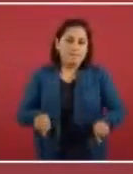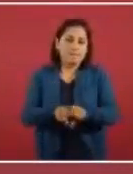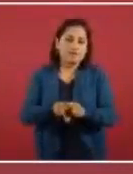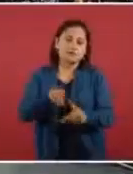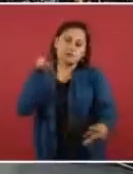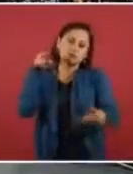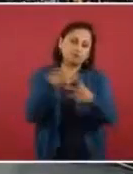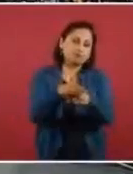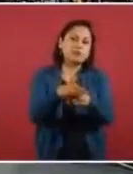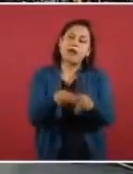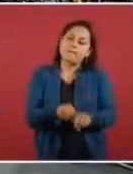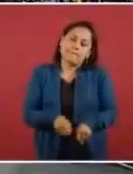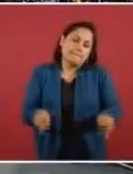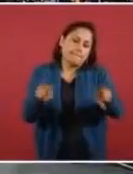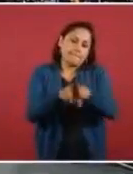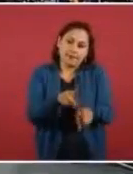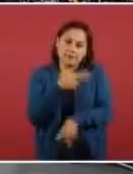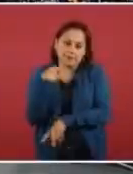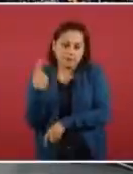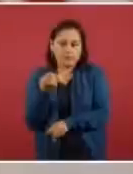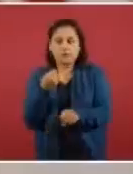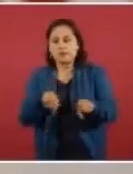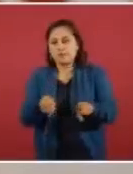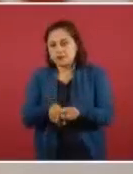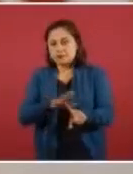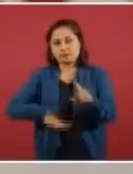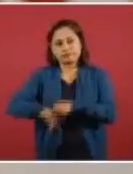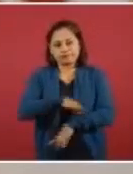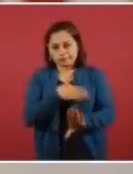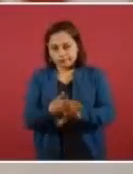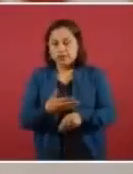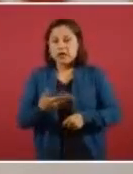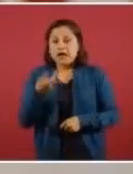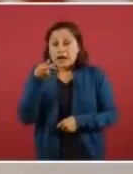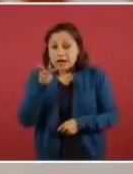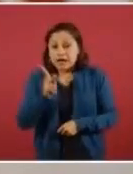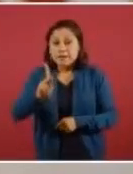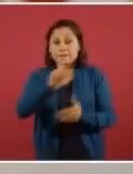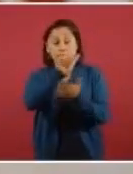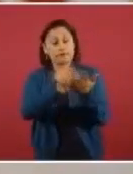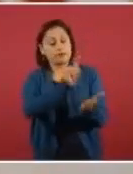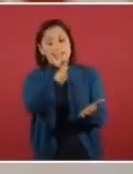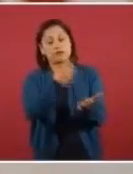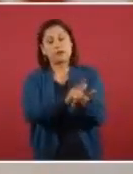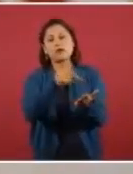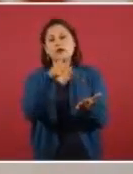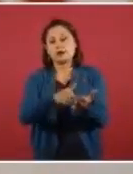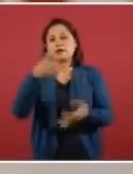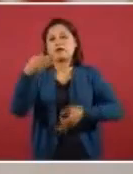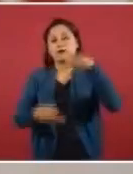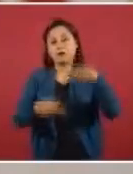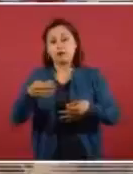Pero el tema del narcoterrorismo tiene un impacto jurídico internacional, porque hay una legislación norteamericana que